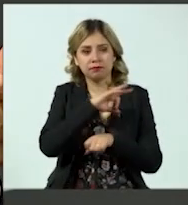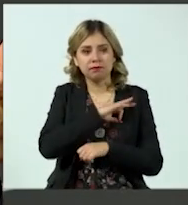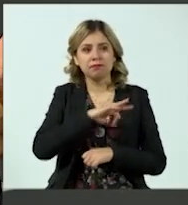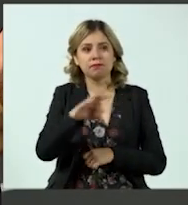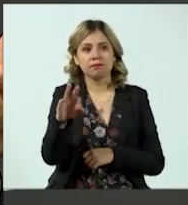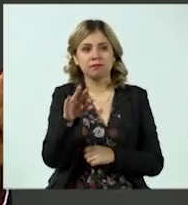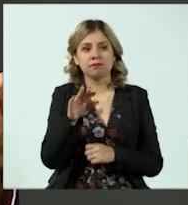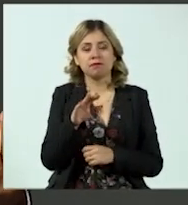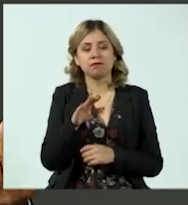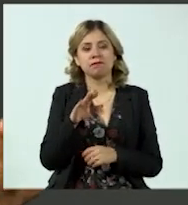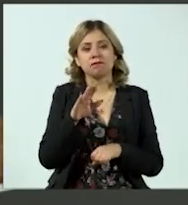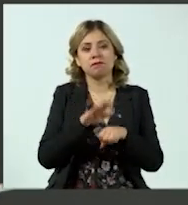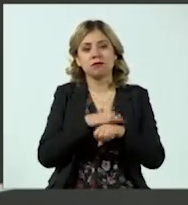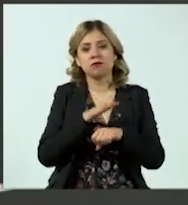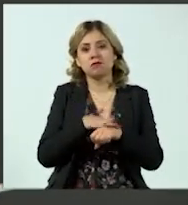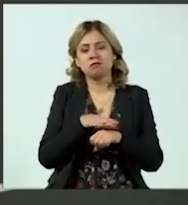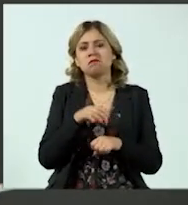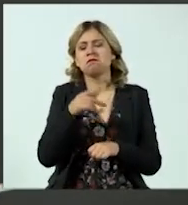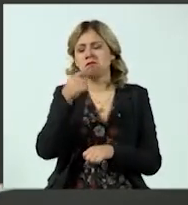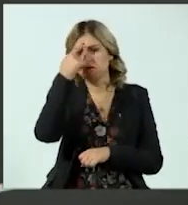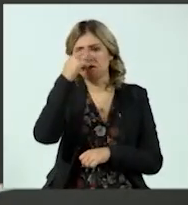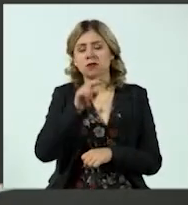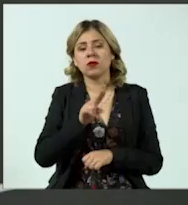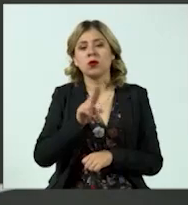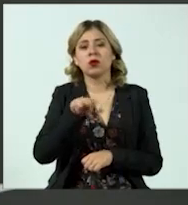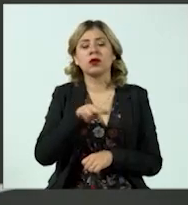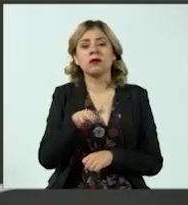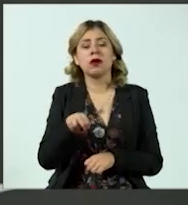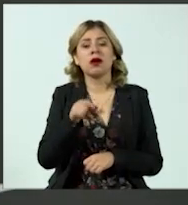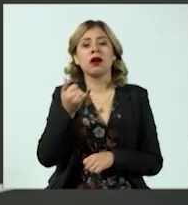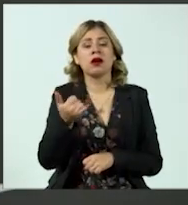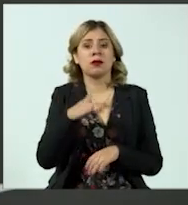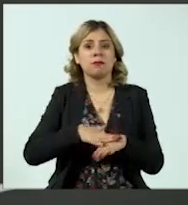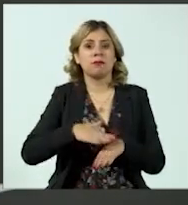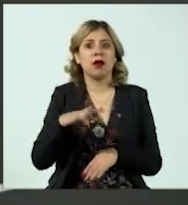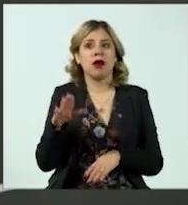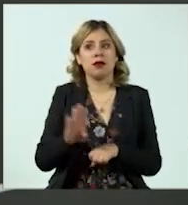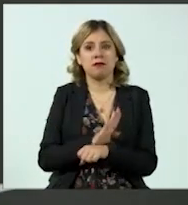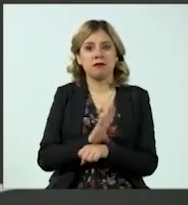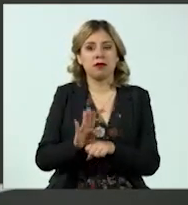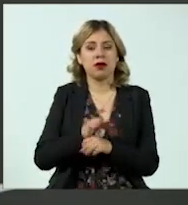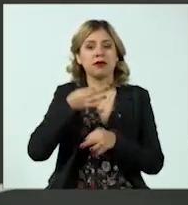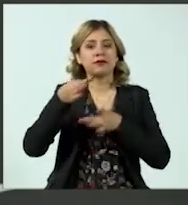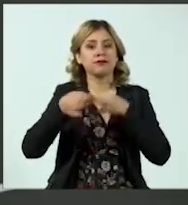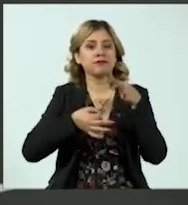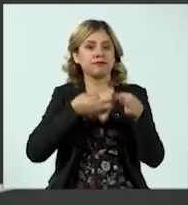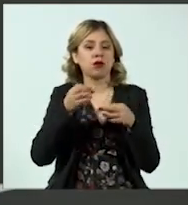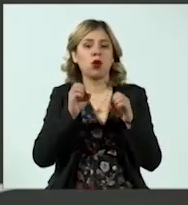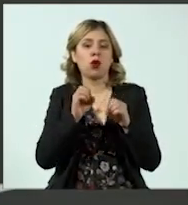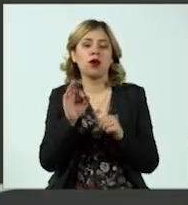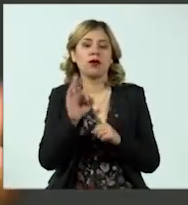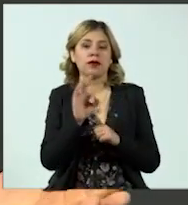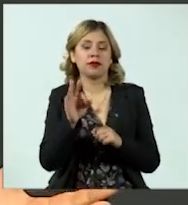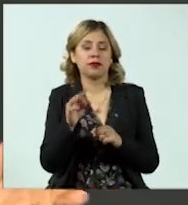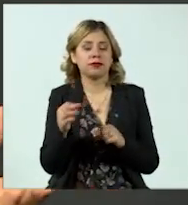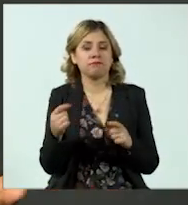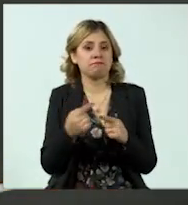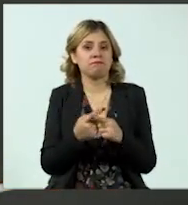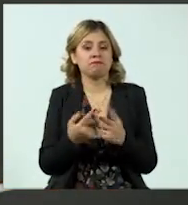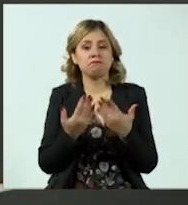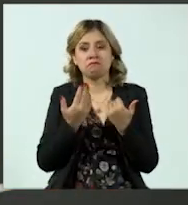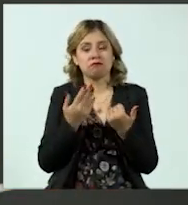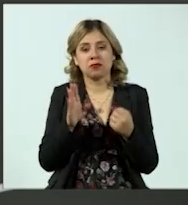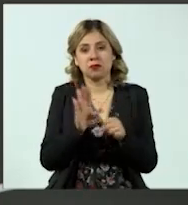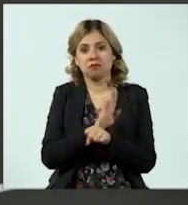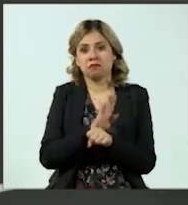tenga una beca en la UNIVA y le conviene más la beca de la convocatoria. O puede ser que no tenga ningún